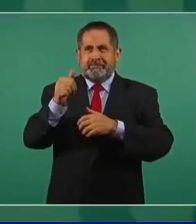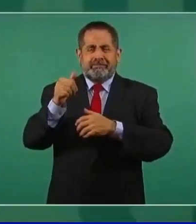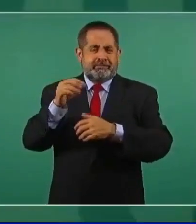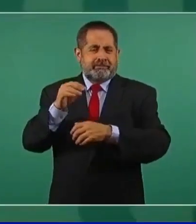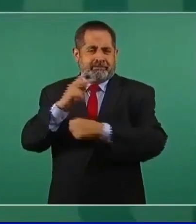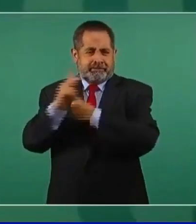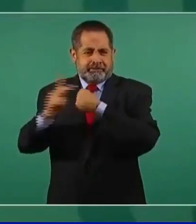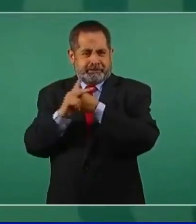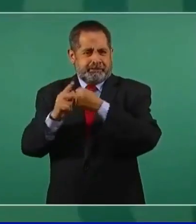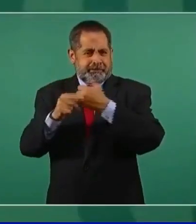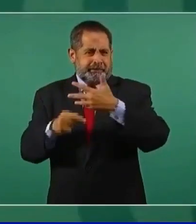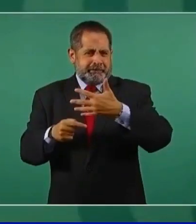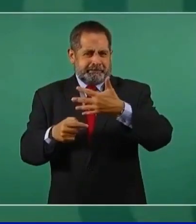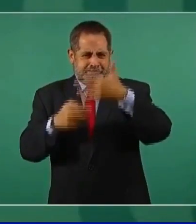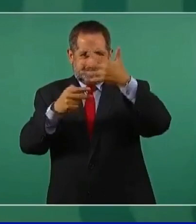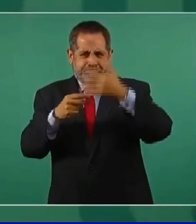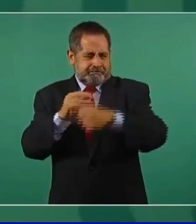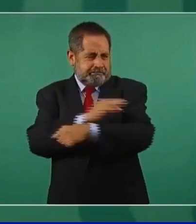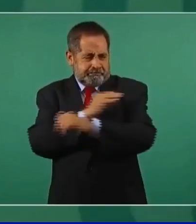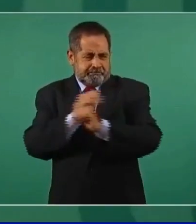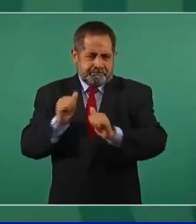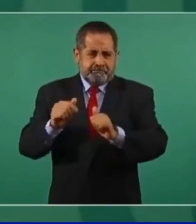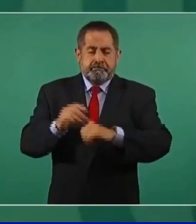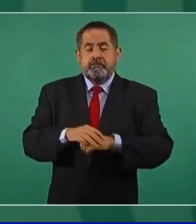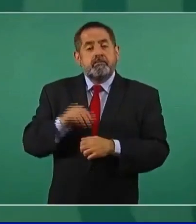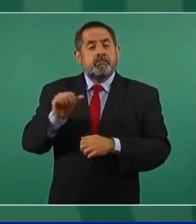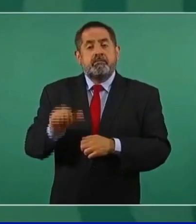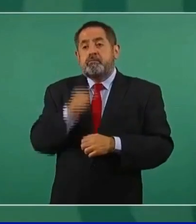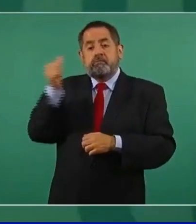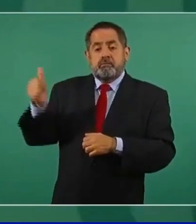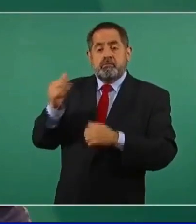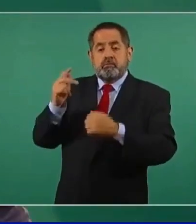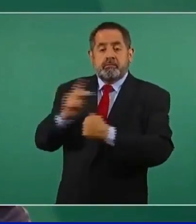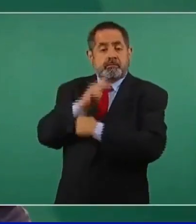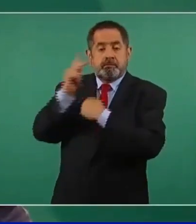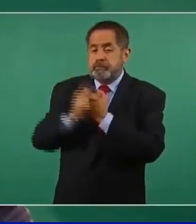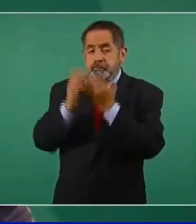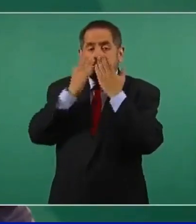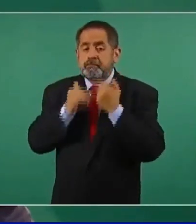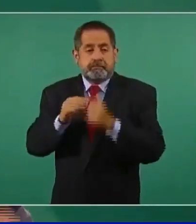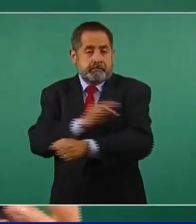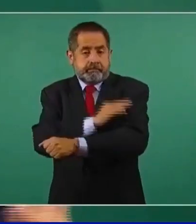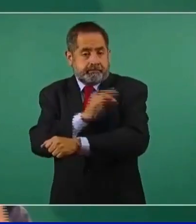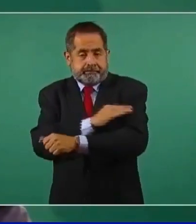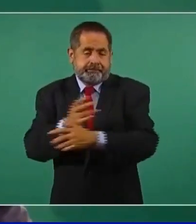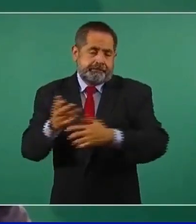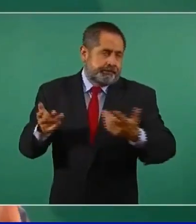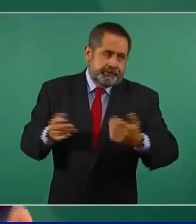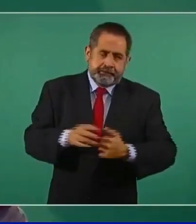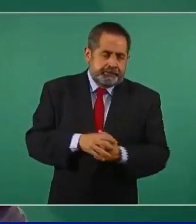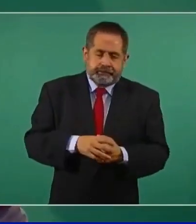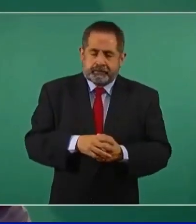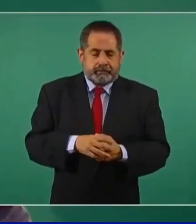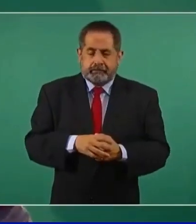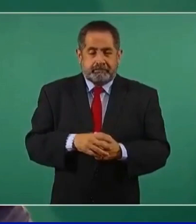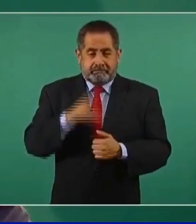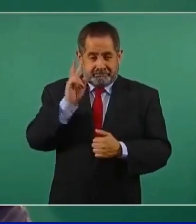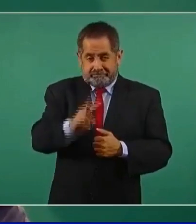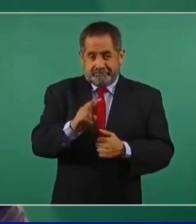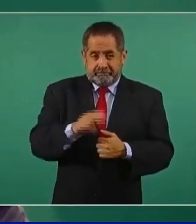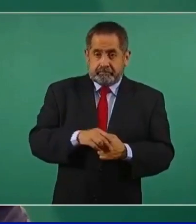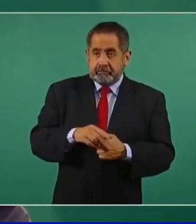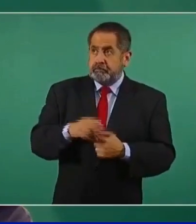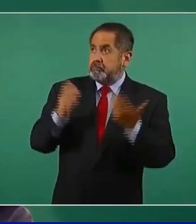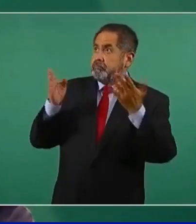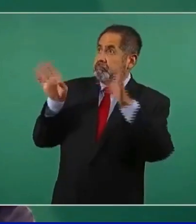estamos bien identificados, pero hay otros que no han tenido acceso a la vacuna. Entonces, consideramos que ayuda poco desde